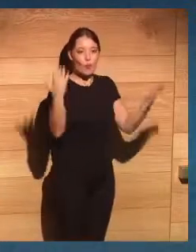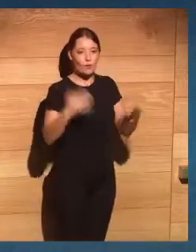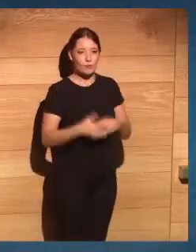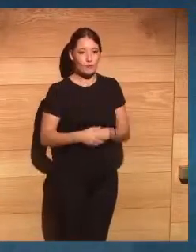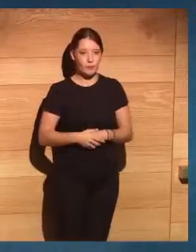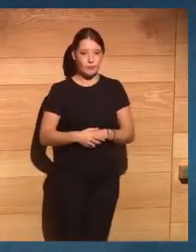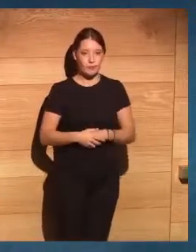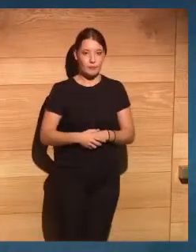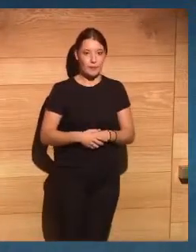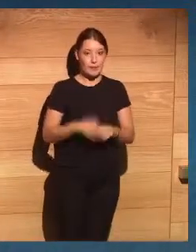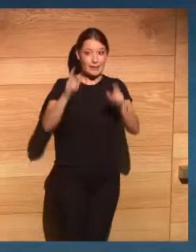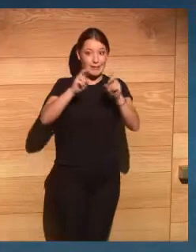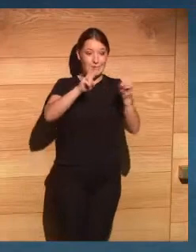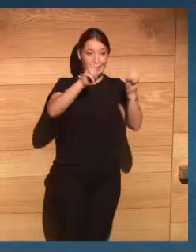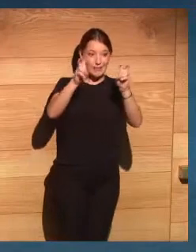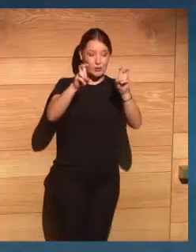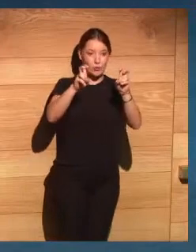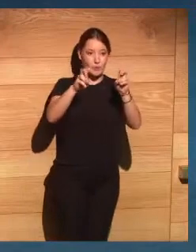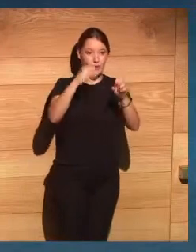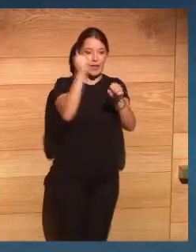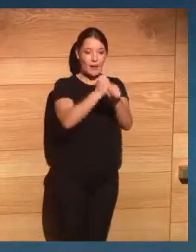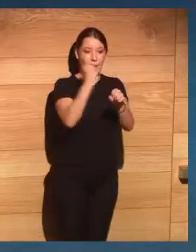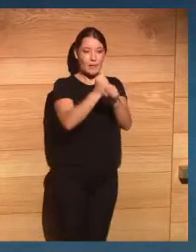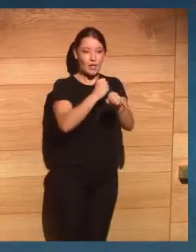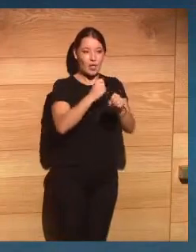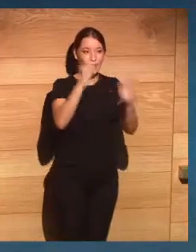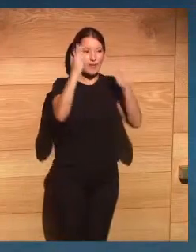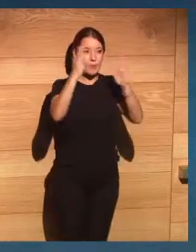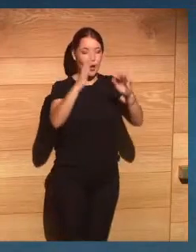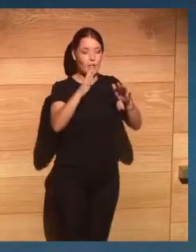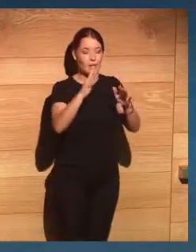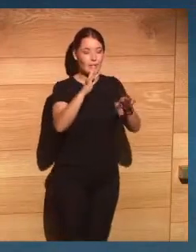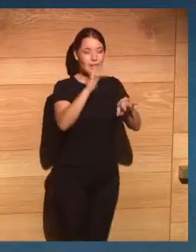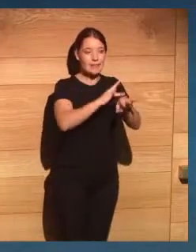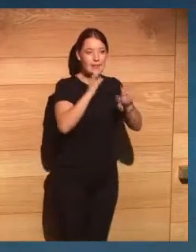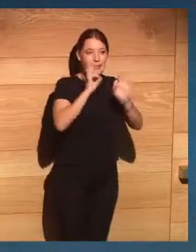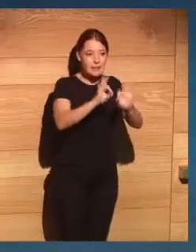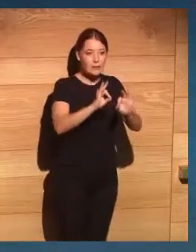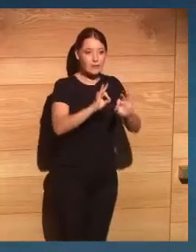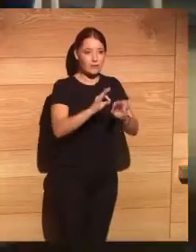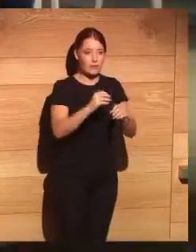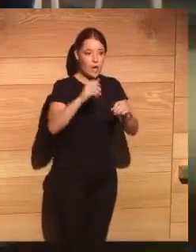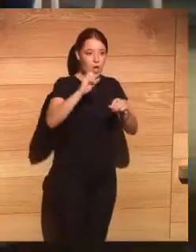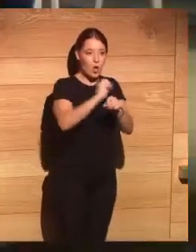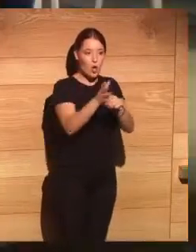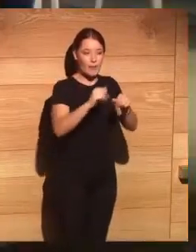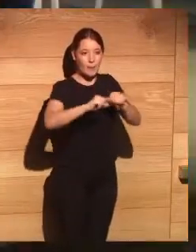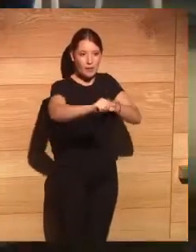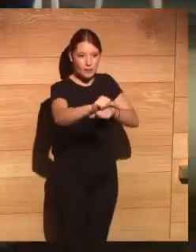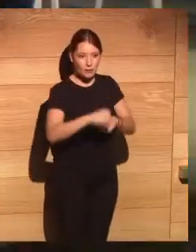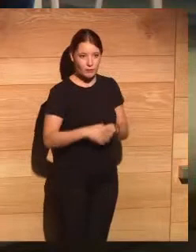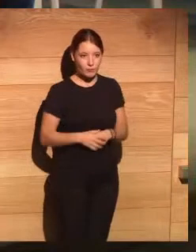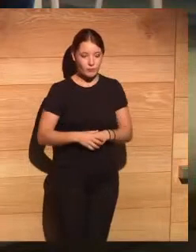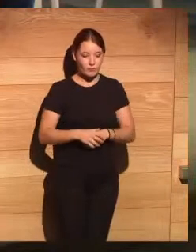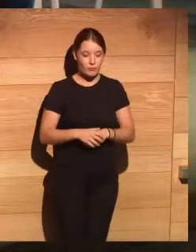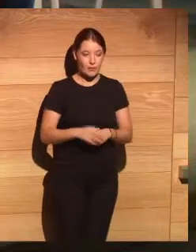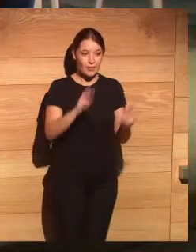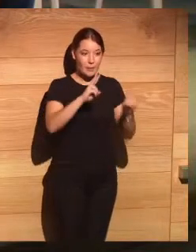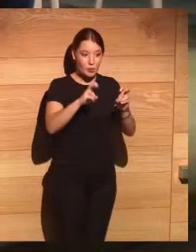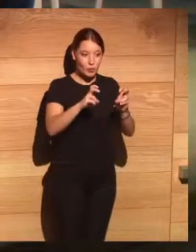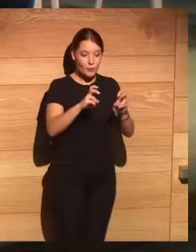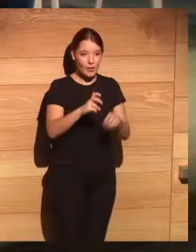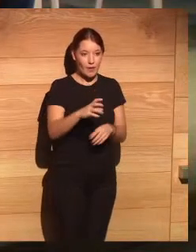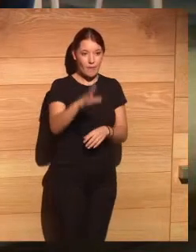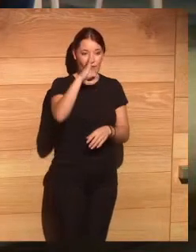el empleo en la era digital y luego cómo cambiará nuestro trabajo tras el COVID-19 este libro lo acabamos en el mes de febrero íbamos a